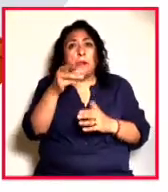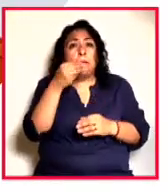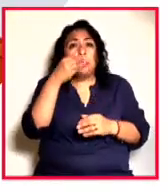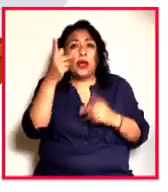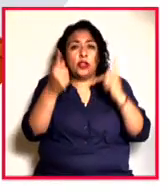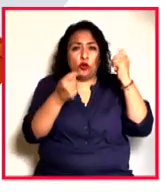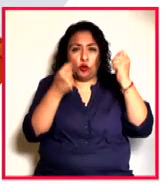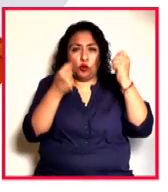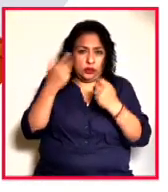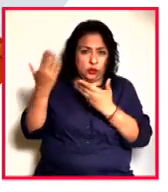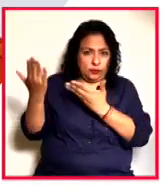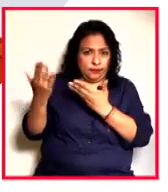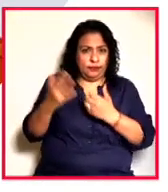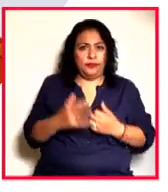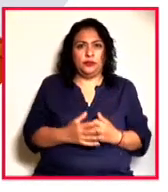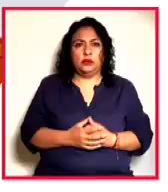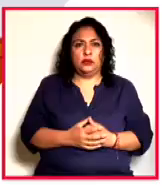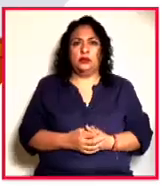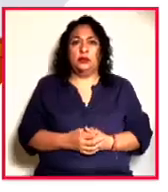Vamos a ver de qué se trata.